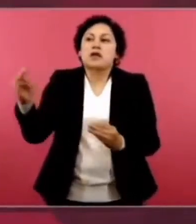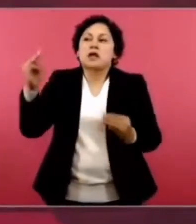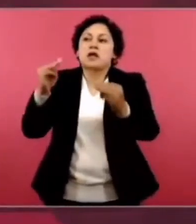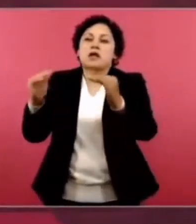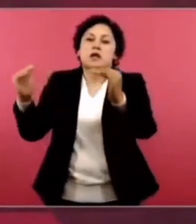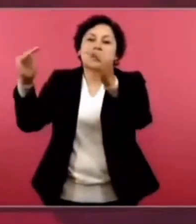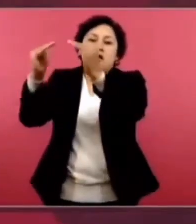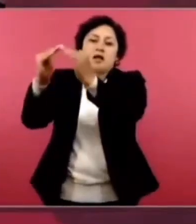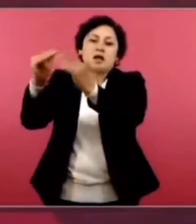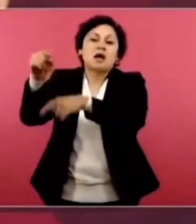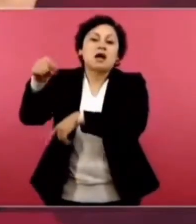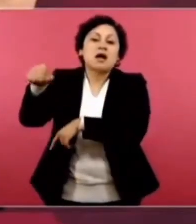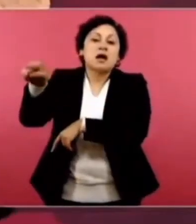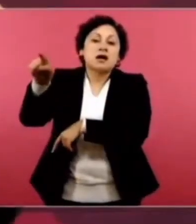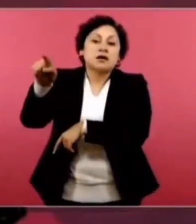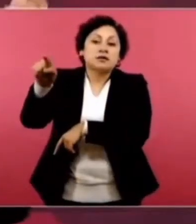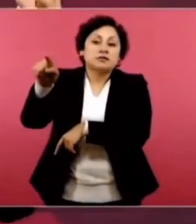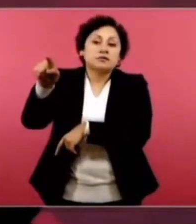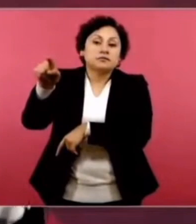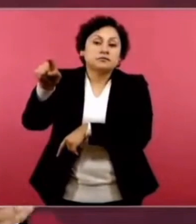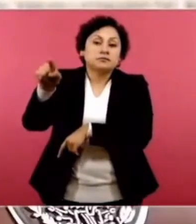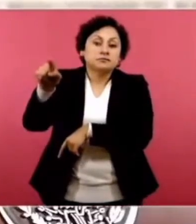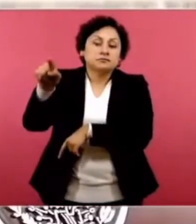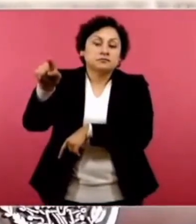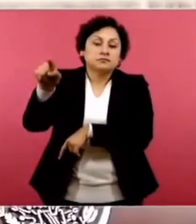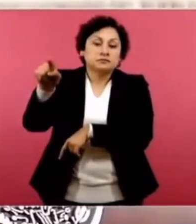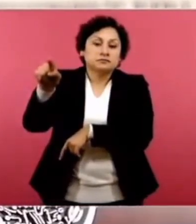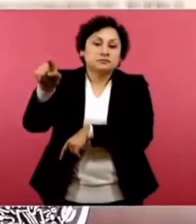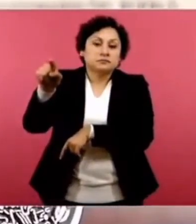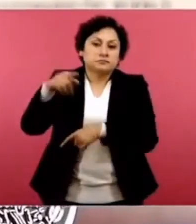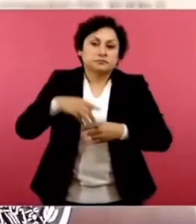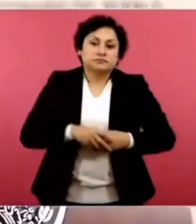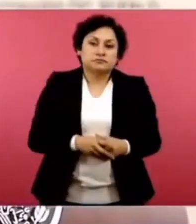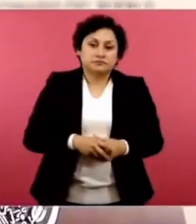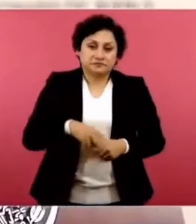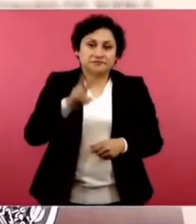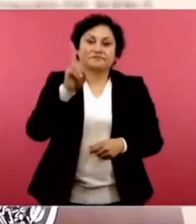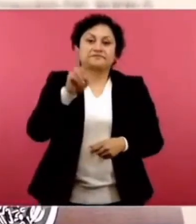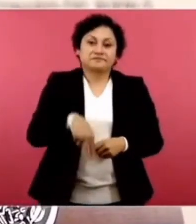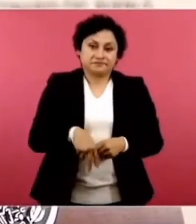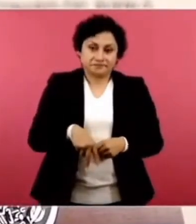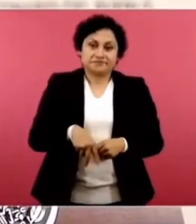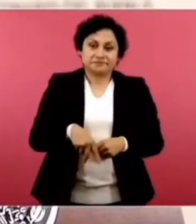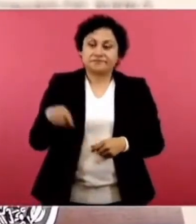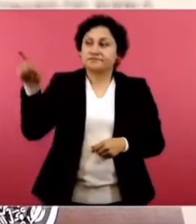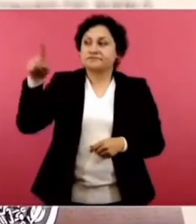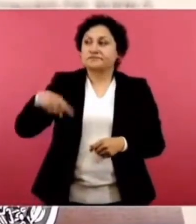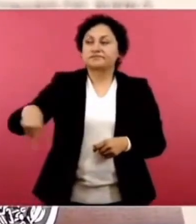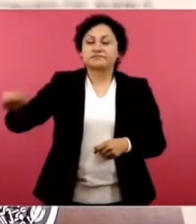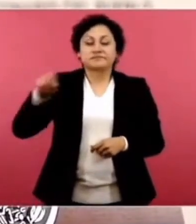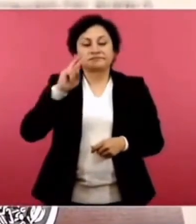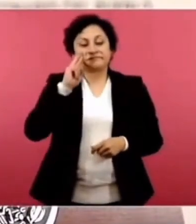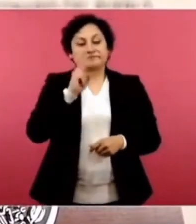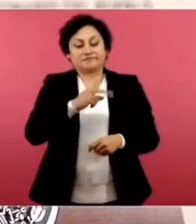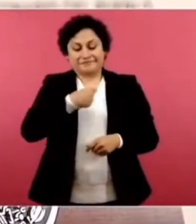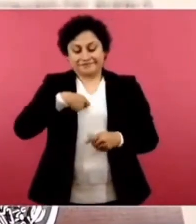Entonces, se burlaban de nosotros. Los mismos.